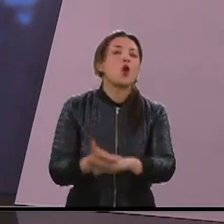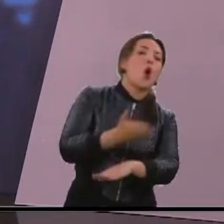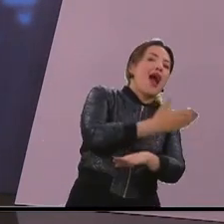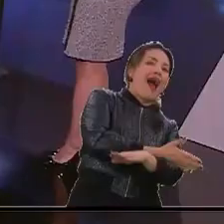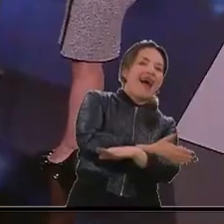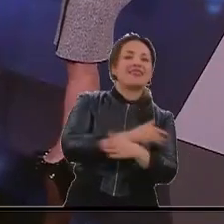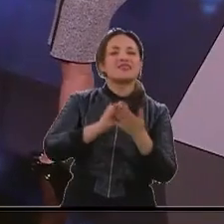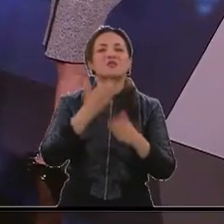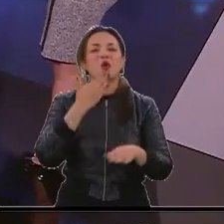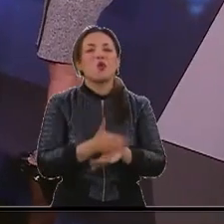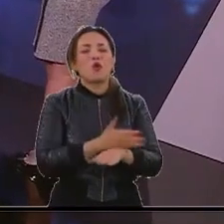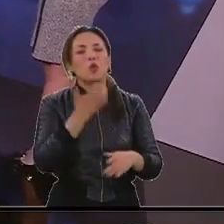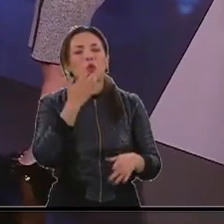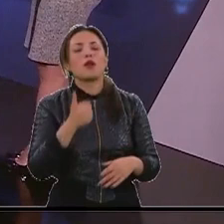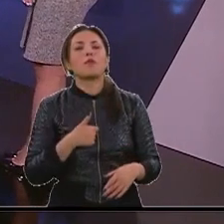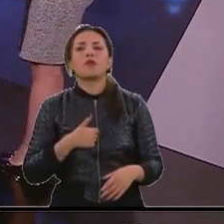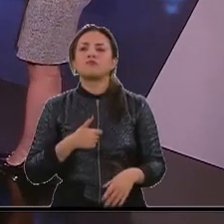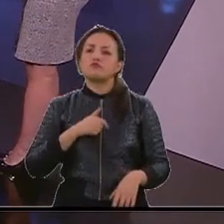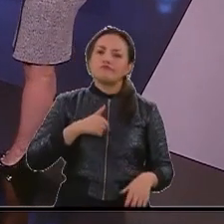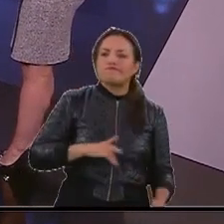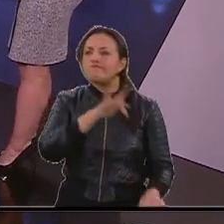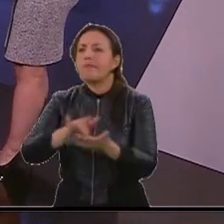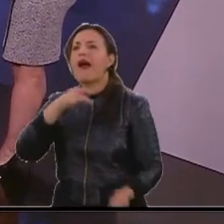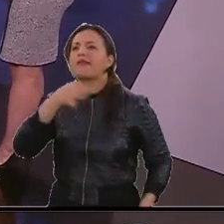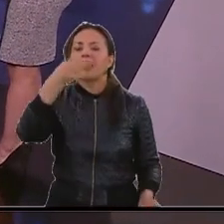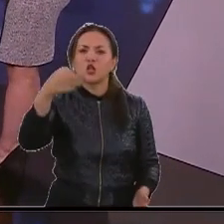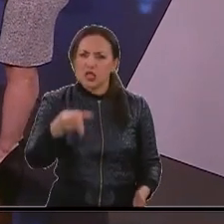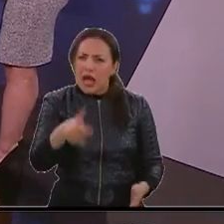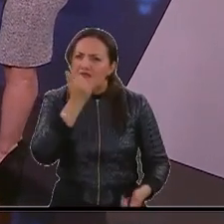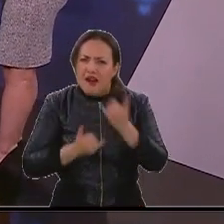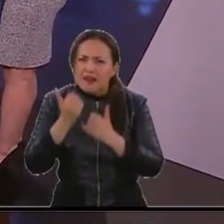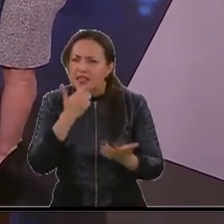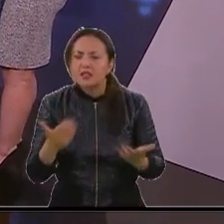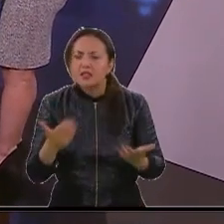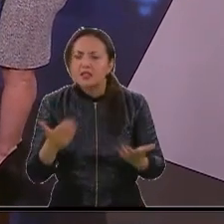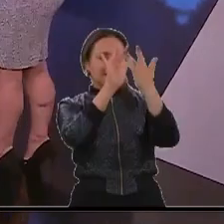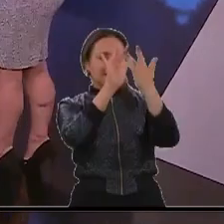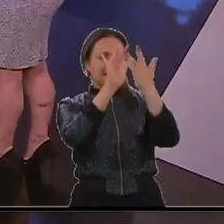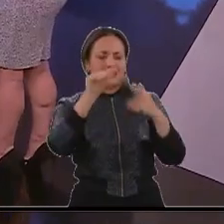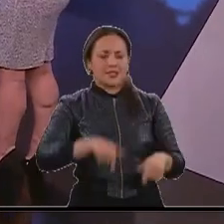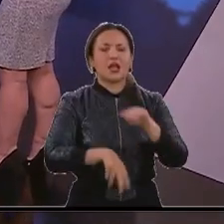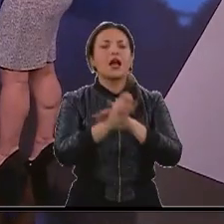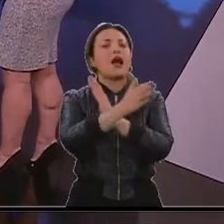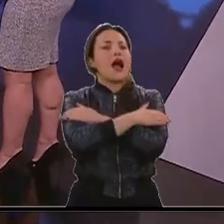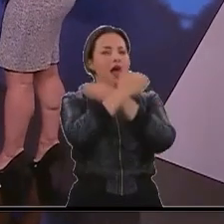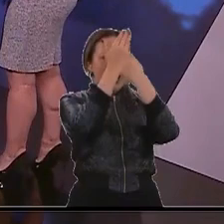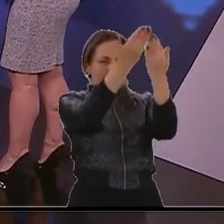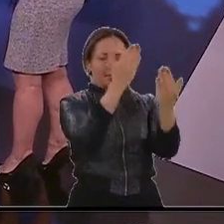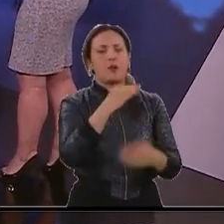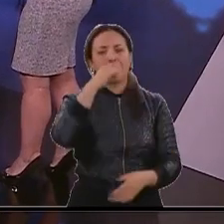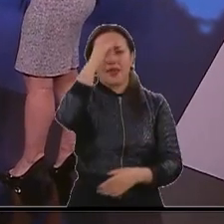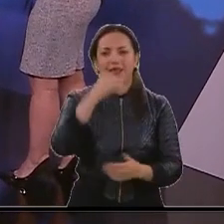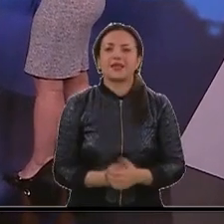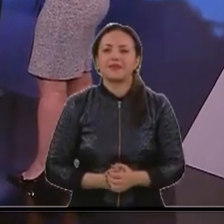en la atención previa, cuando se instalan esas denuncias? Claro que sí. Caracol, un fuertísimo abrazo hasta Medellín.